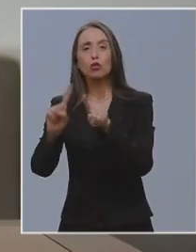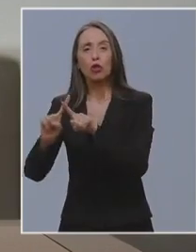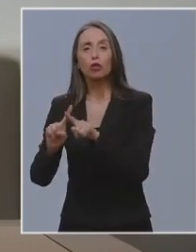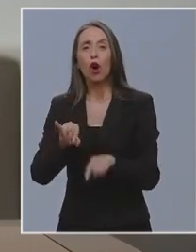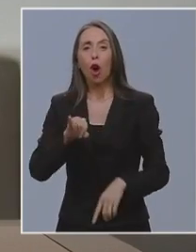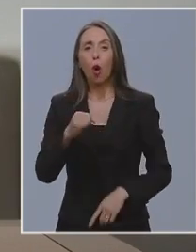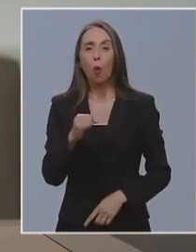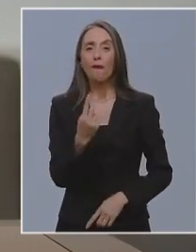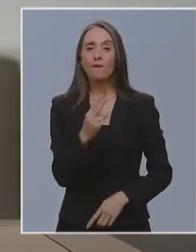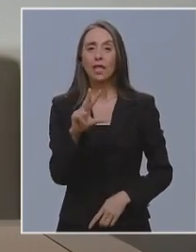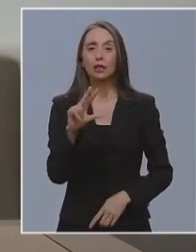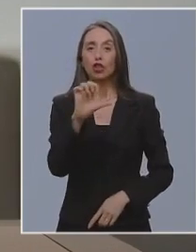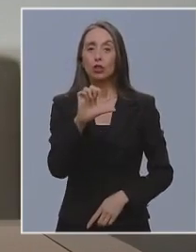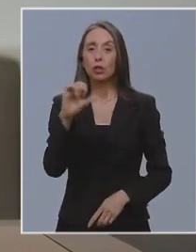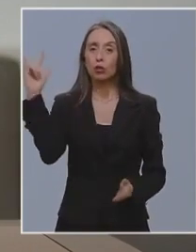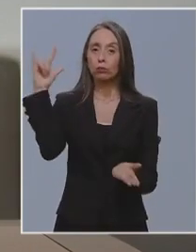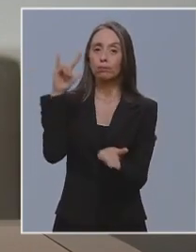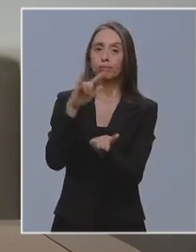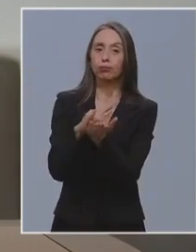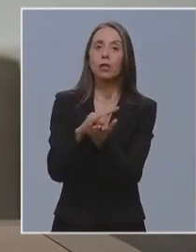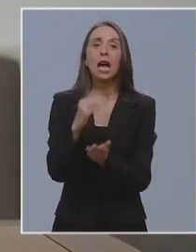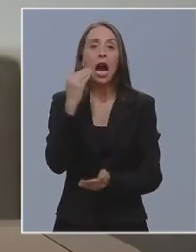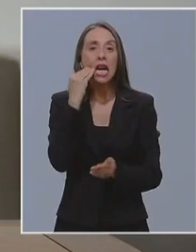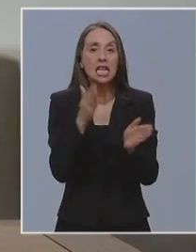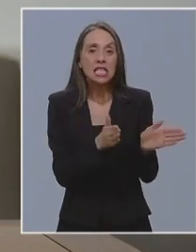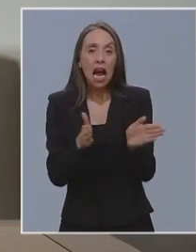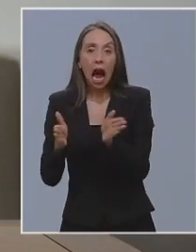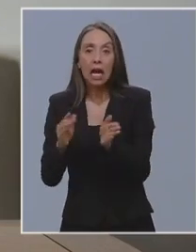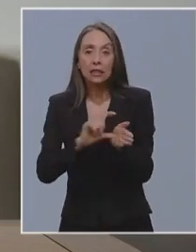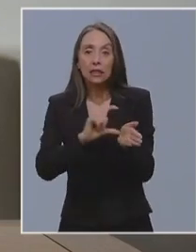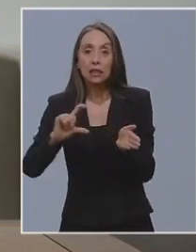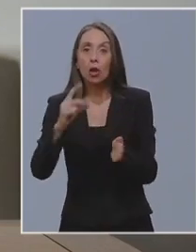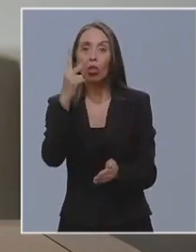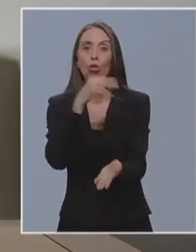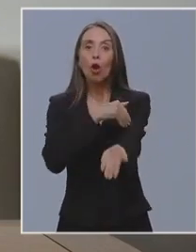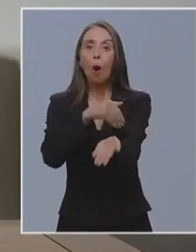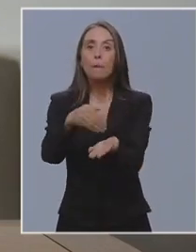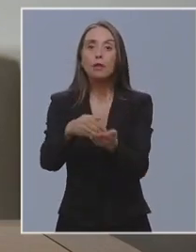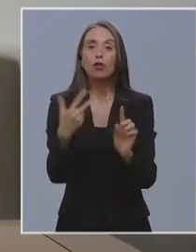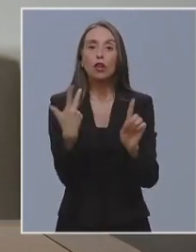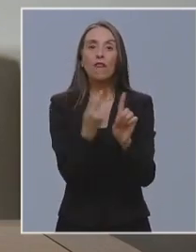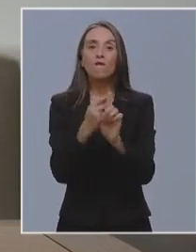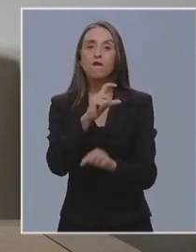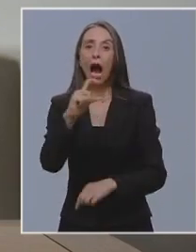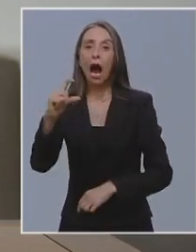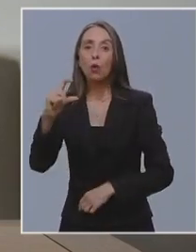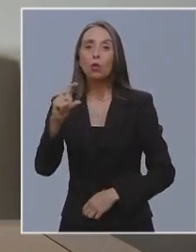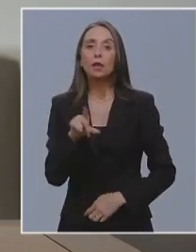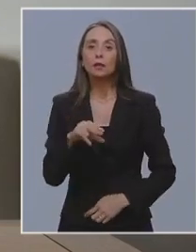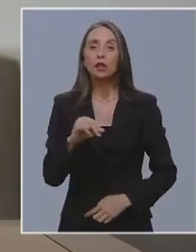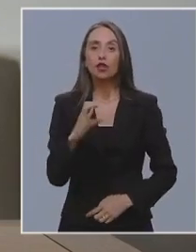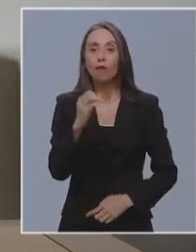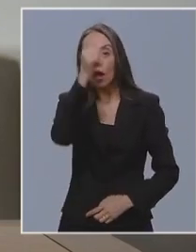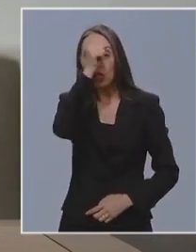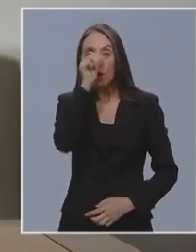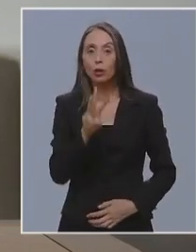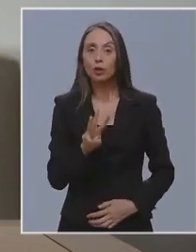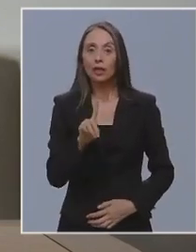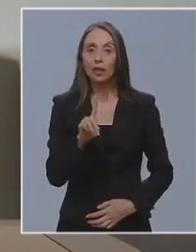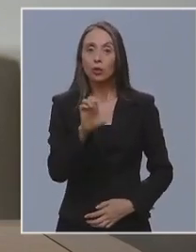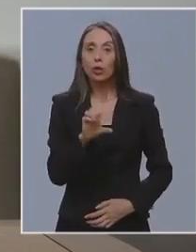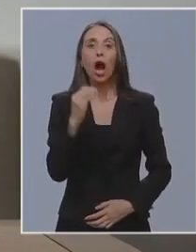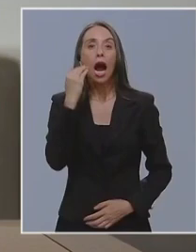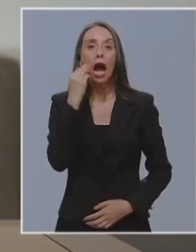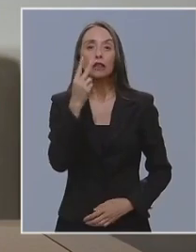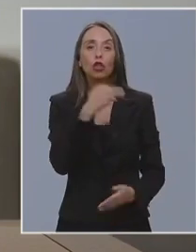llegarán a nuestro país casi 2 millones de dosis de vacunas Sinovac y el domingo 31 de enero casi 2